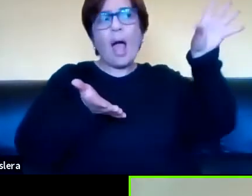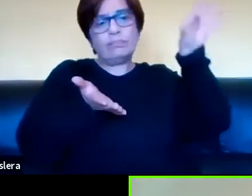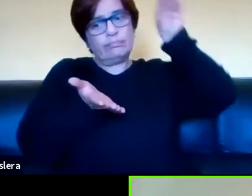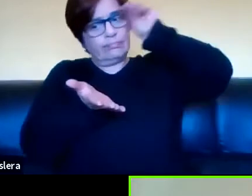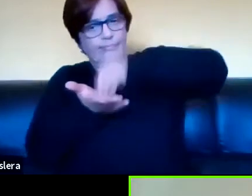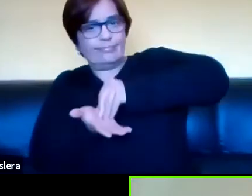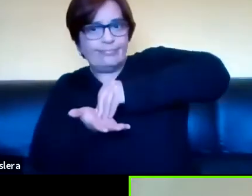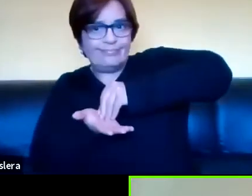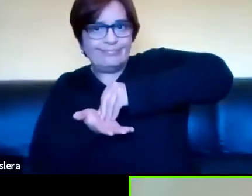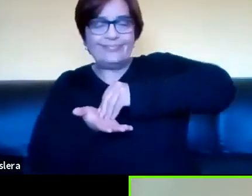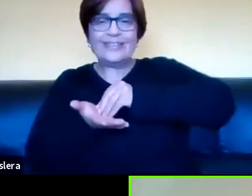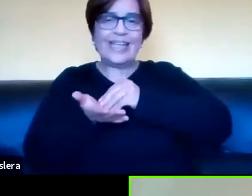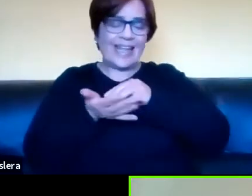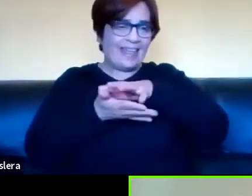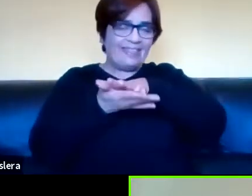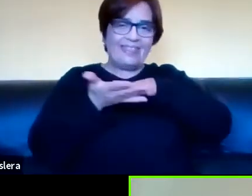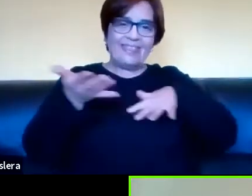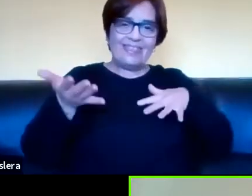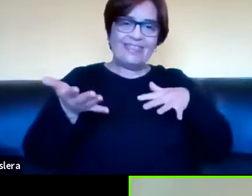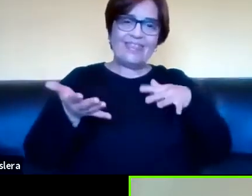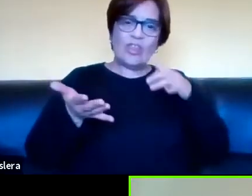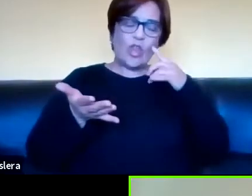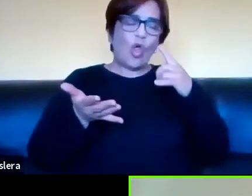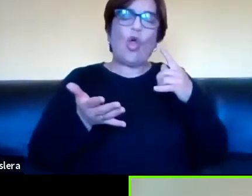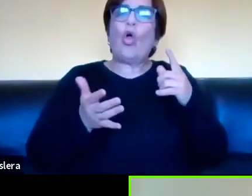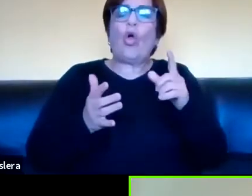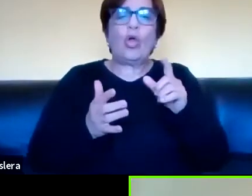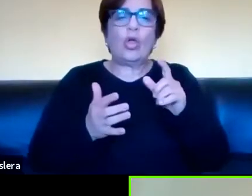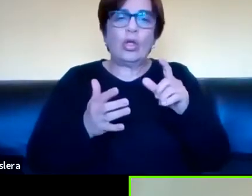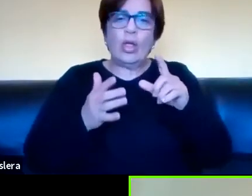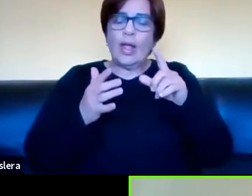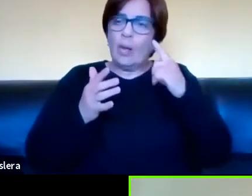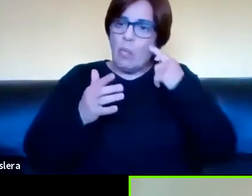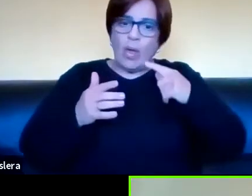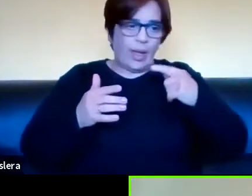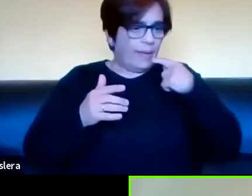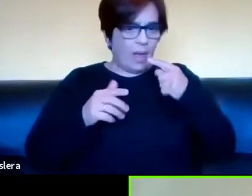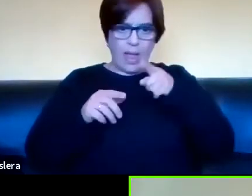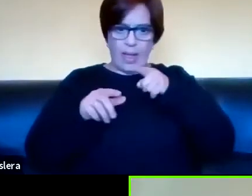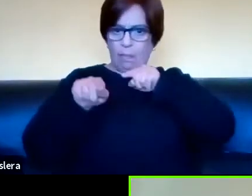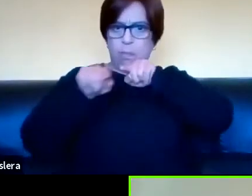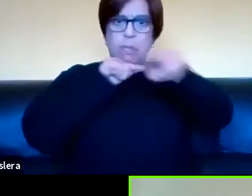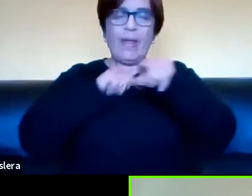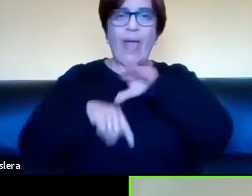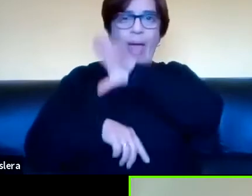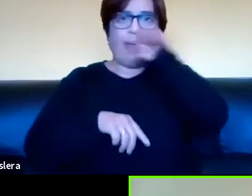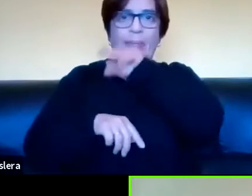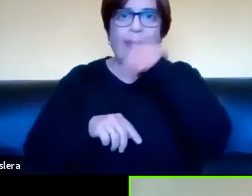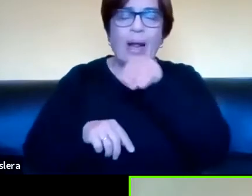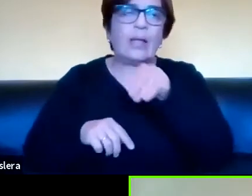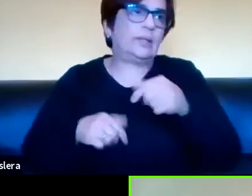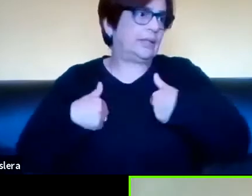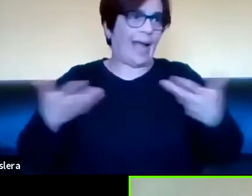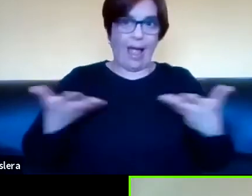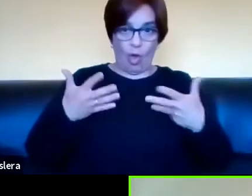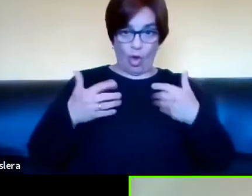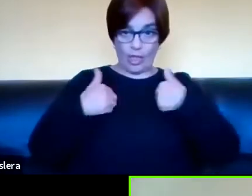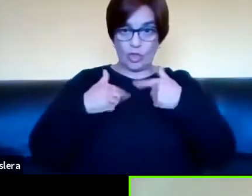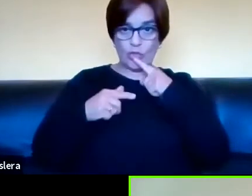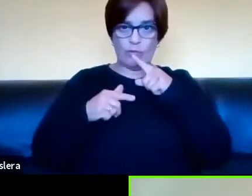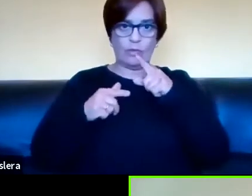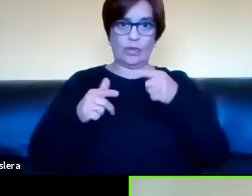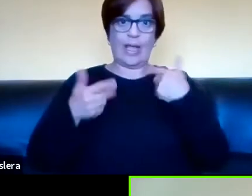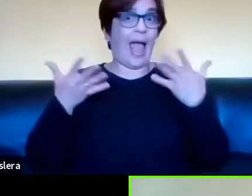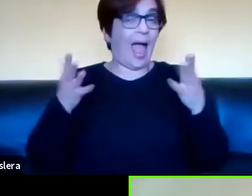saca el texto, logra sacar el texto del momento de enunciación. Es decir, yo ahora estoy hablando. Esto que yo